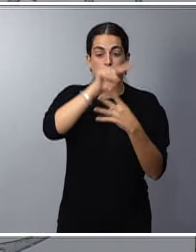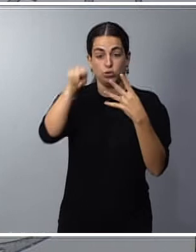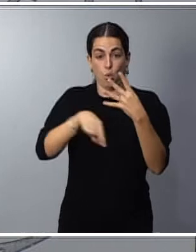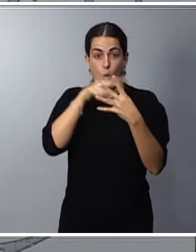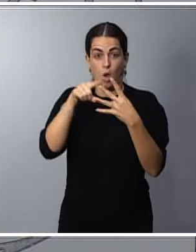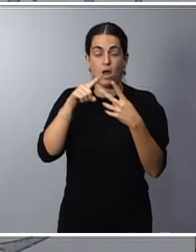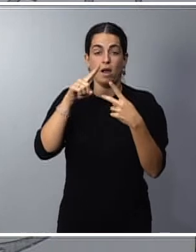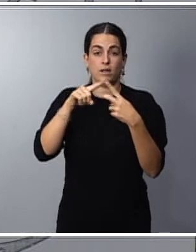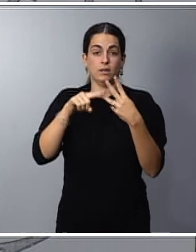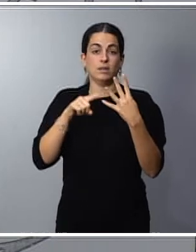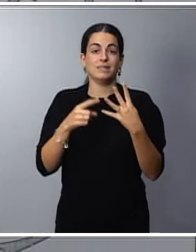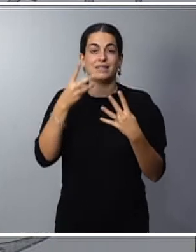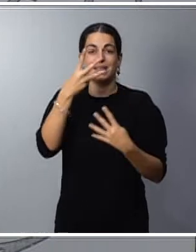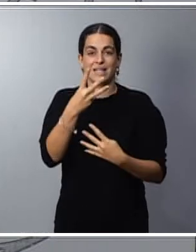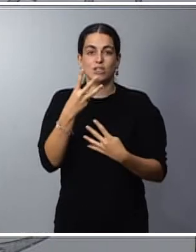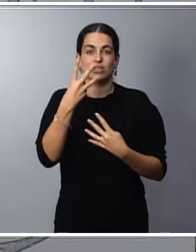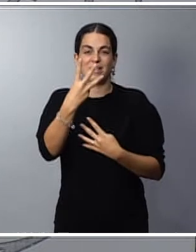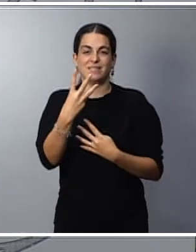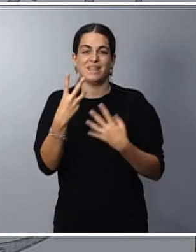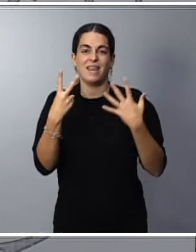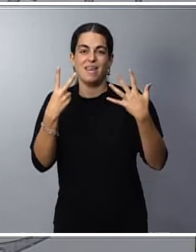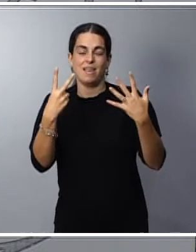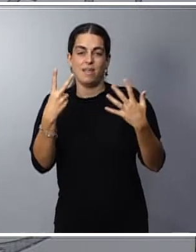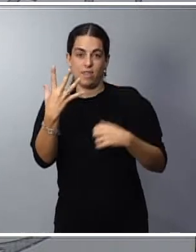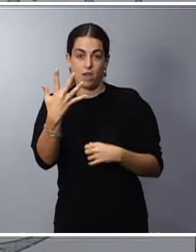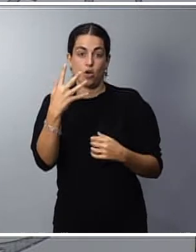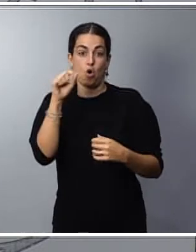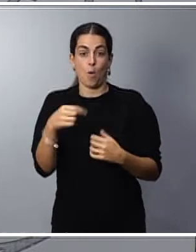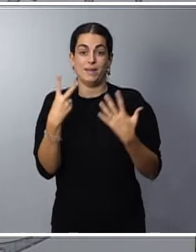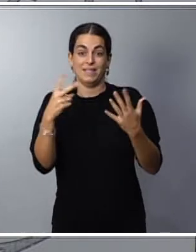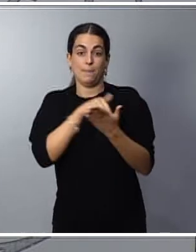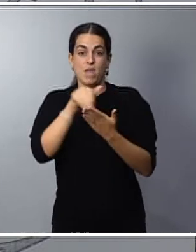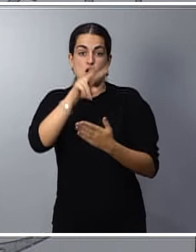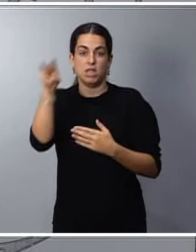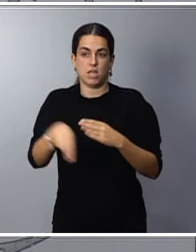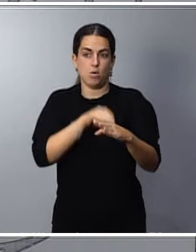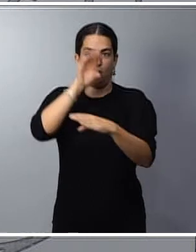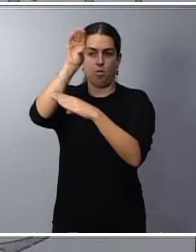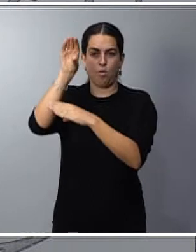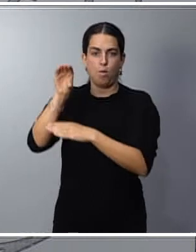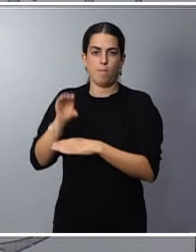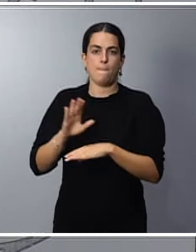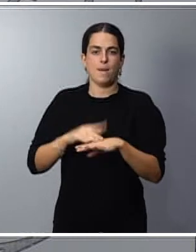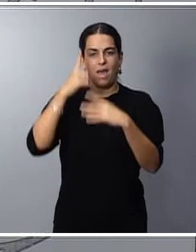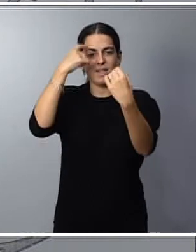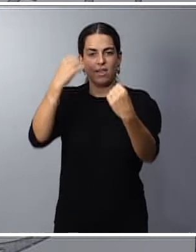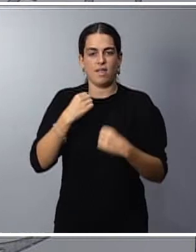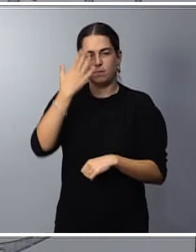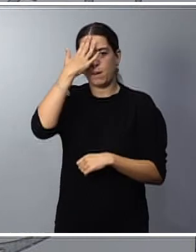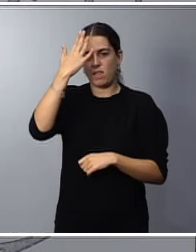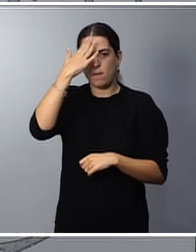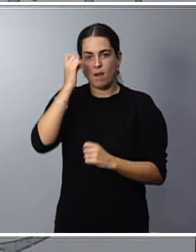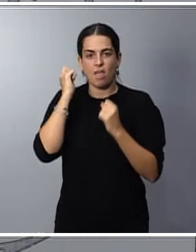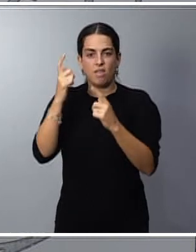335,7 millones de euros, como les digo, dirigidas a las principales entidades que están atendiendo esta